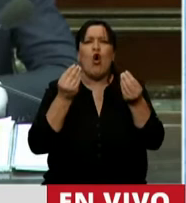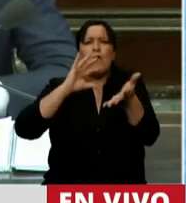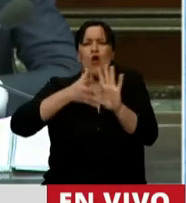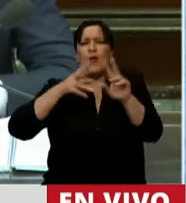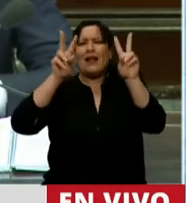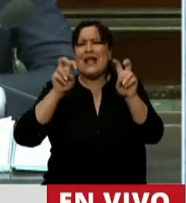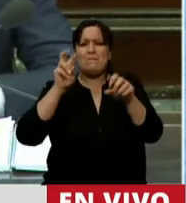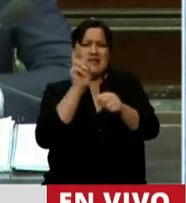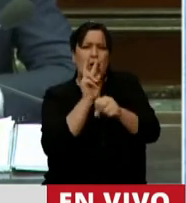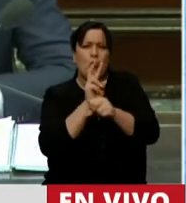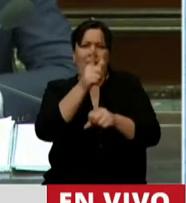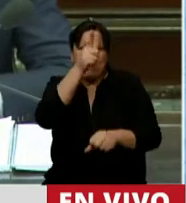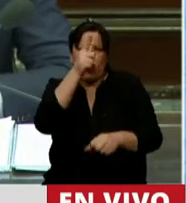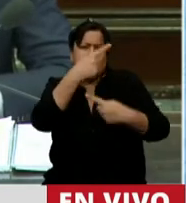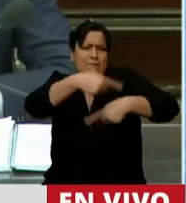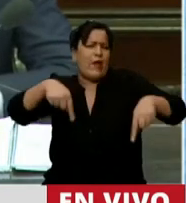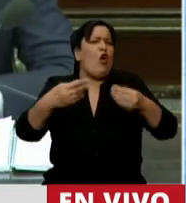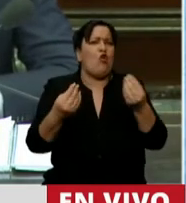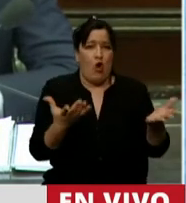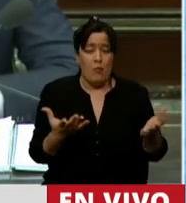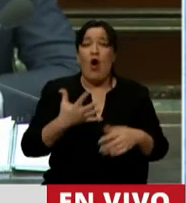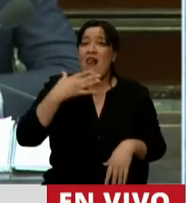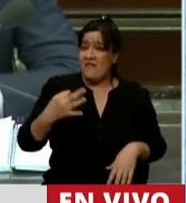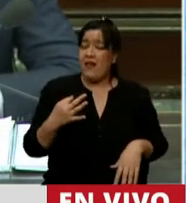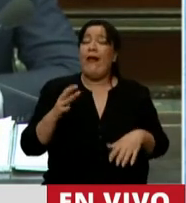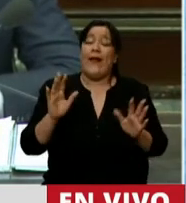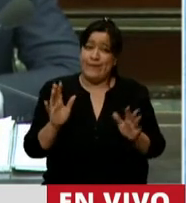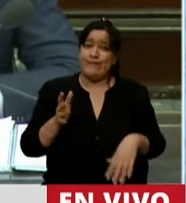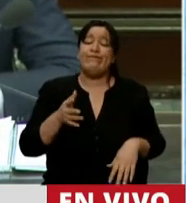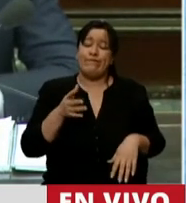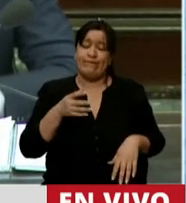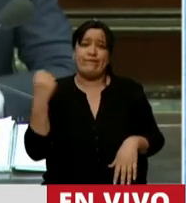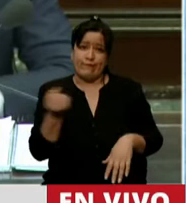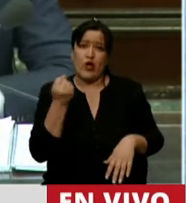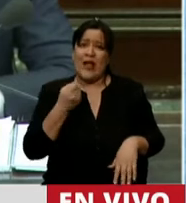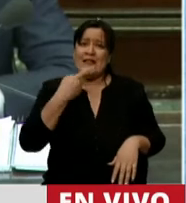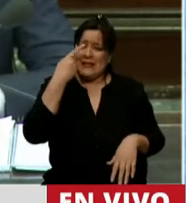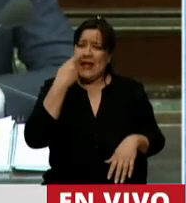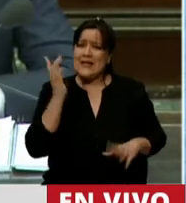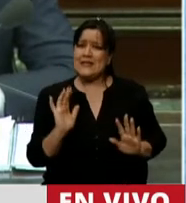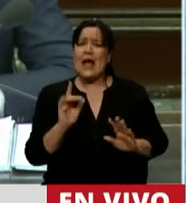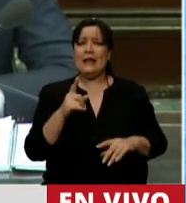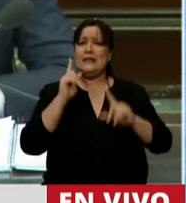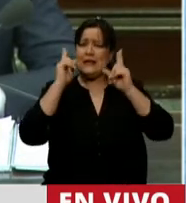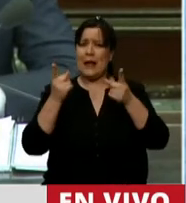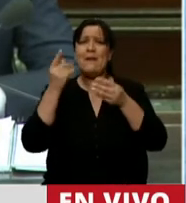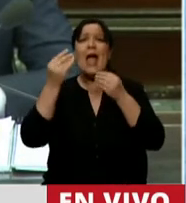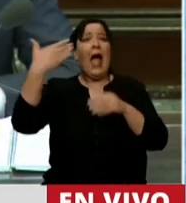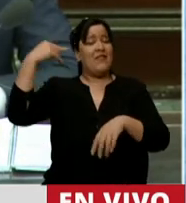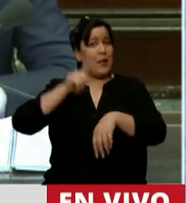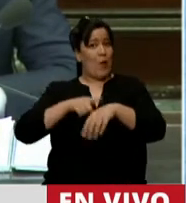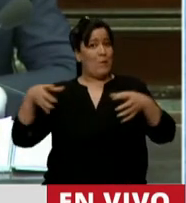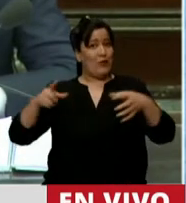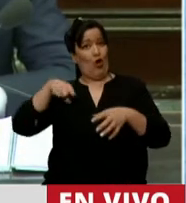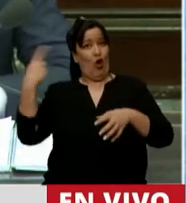seguridad en nuestro país. Y la verdad que sería interesante, hubiera sido interesante que también se acordaran de estar preocupados cuando gobernaban.